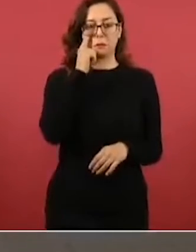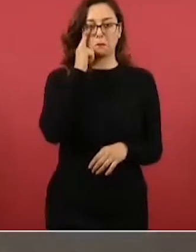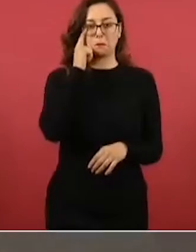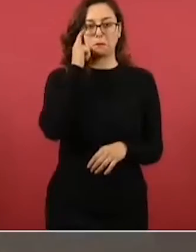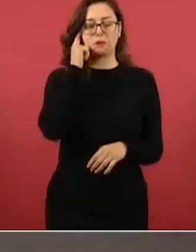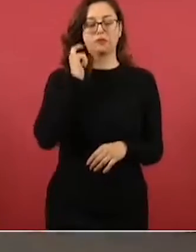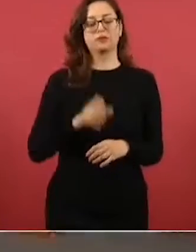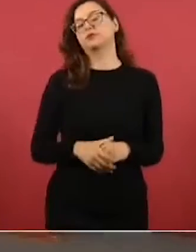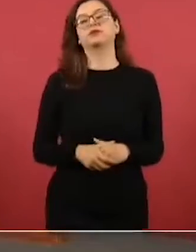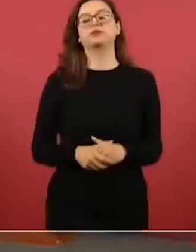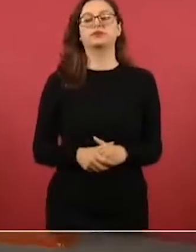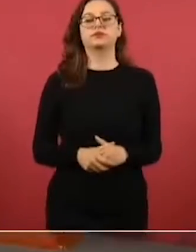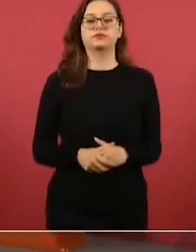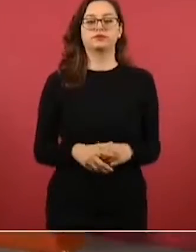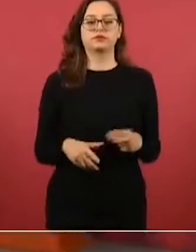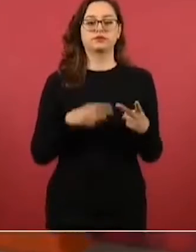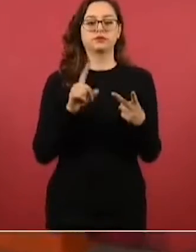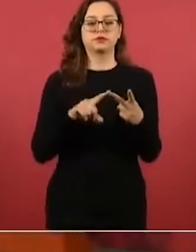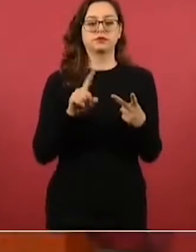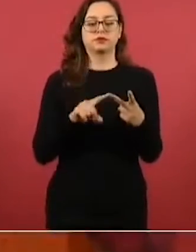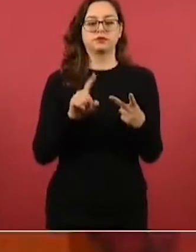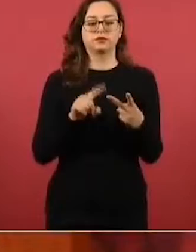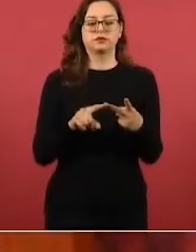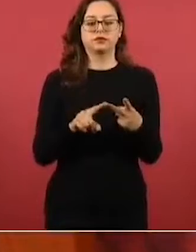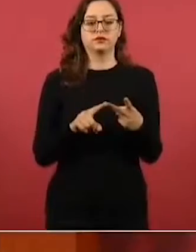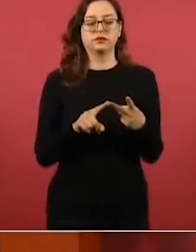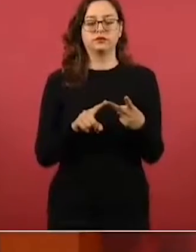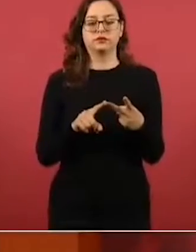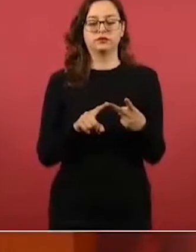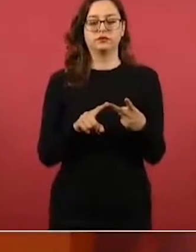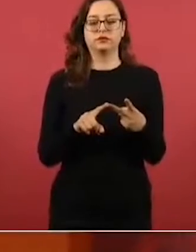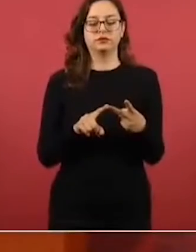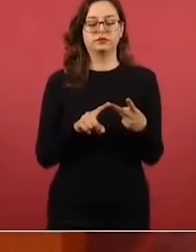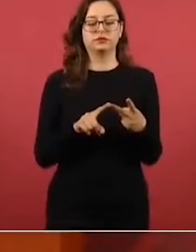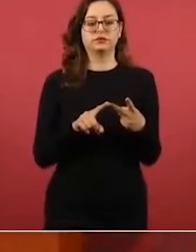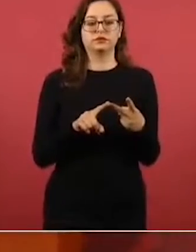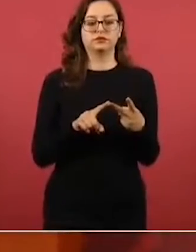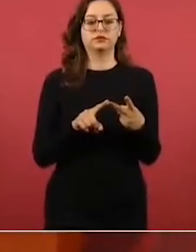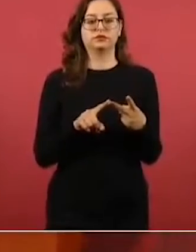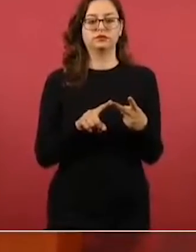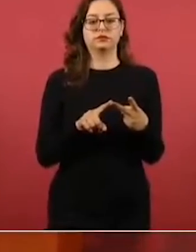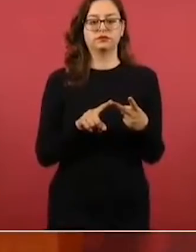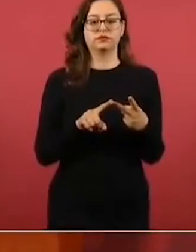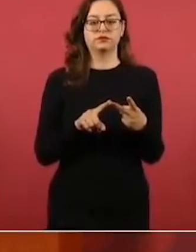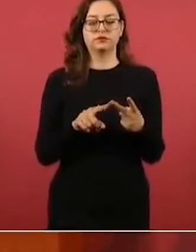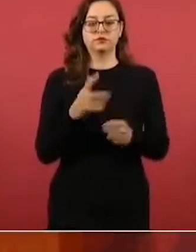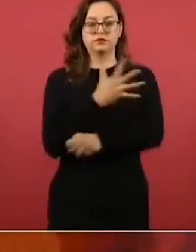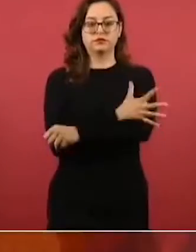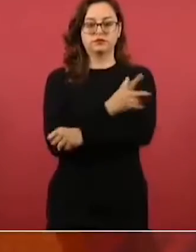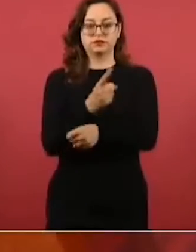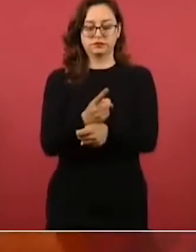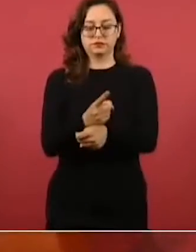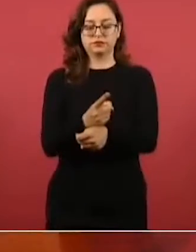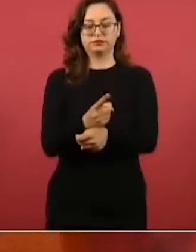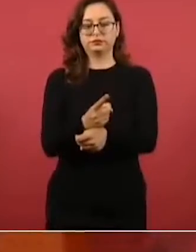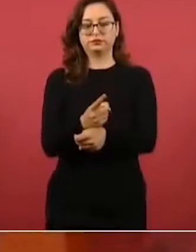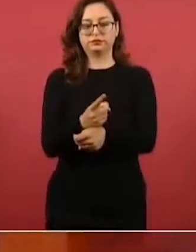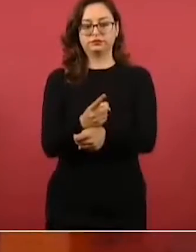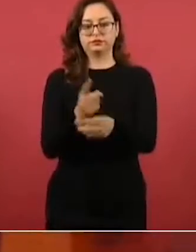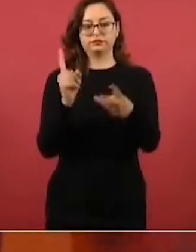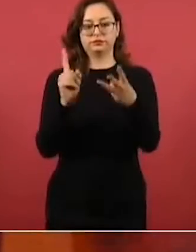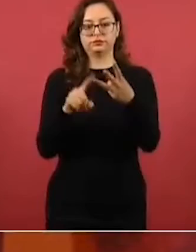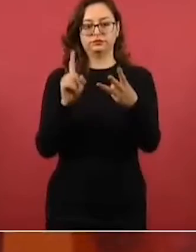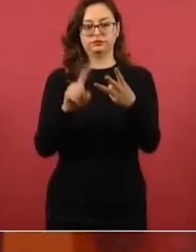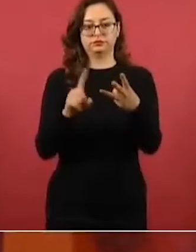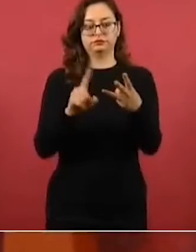recientemente degradó la calificación soberana del país, señaló que una combinación de ventas desfavorables ocasionarán